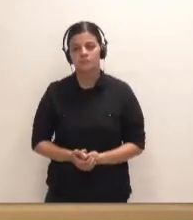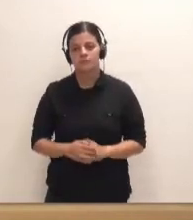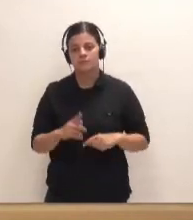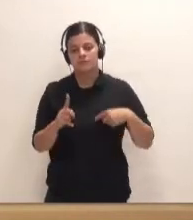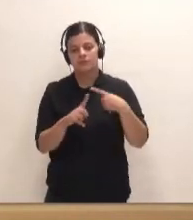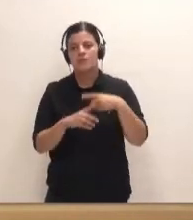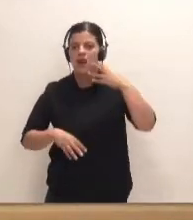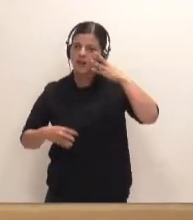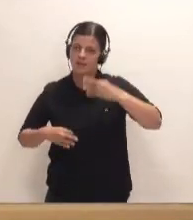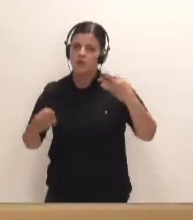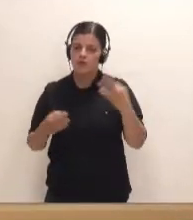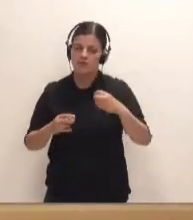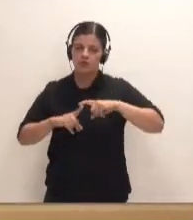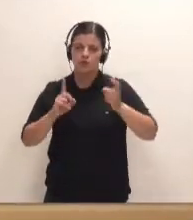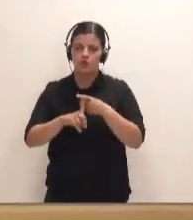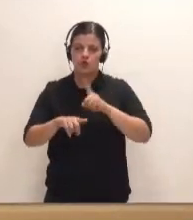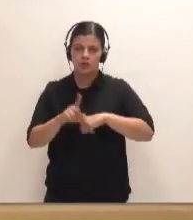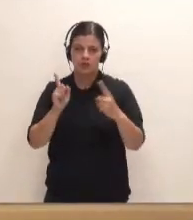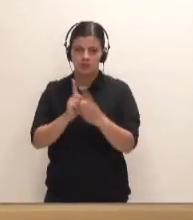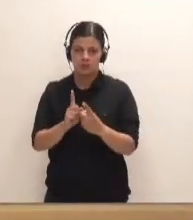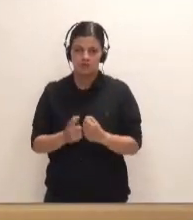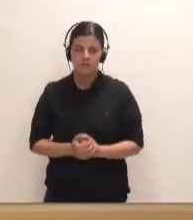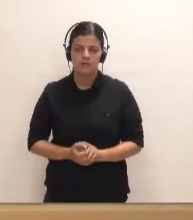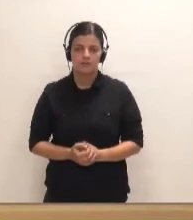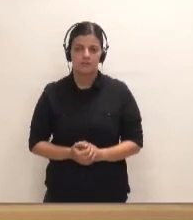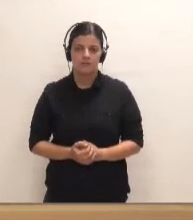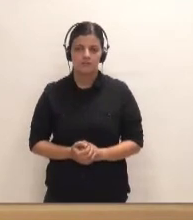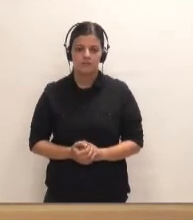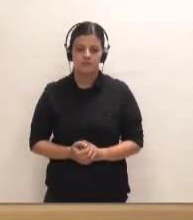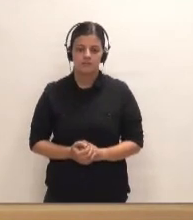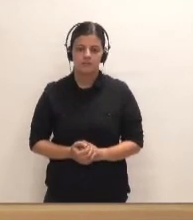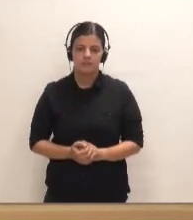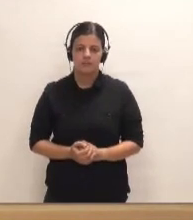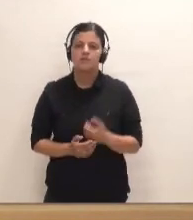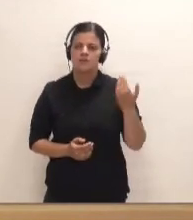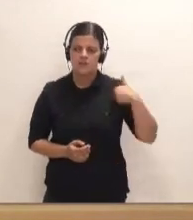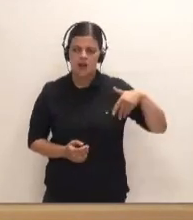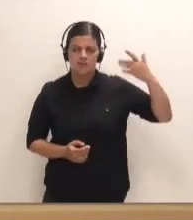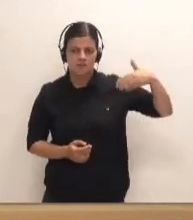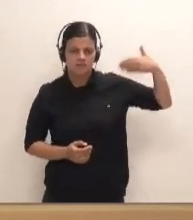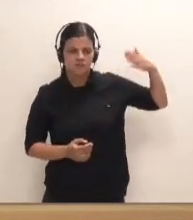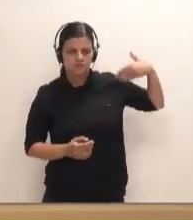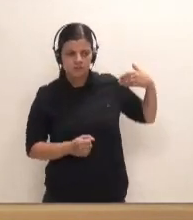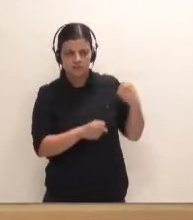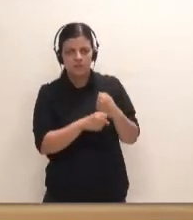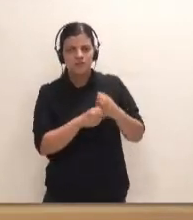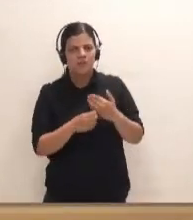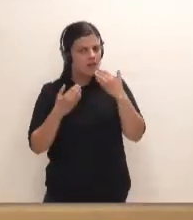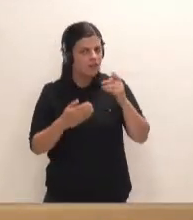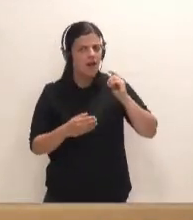creemos que hay que dar una solución a corto plazo, que es sobre la que ya se estaba trabajando hace años con ese plan director.